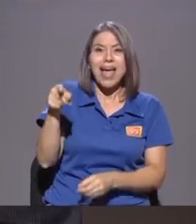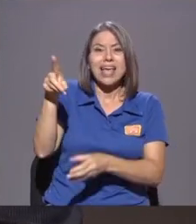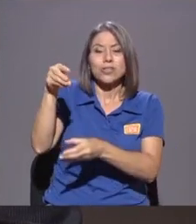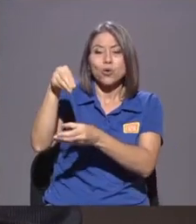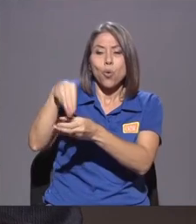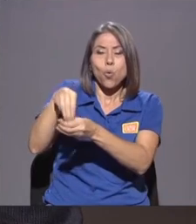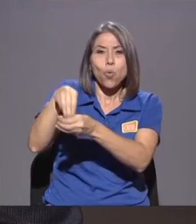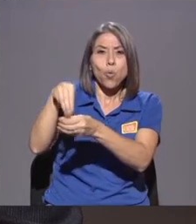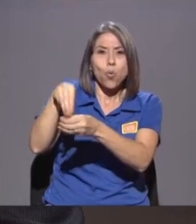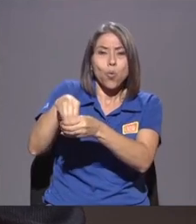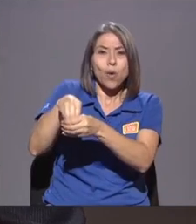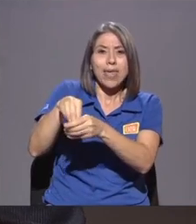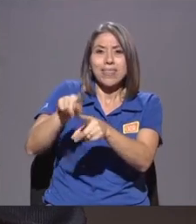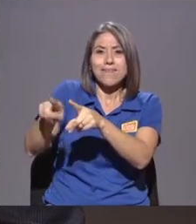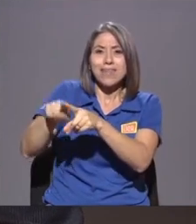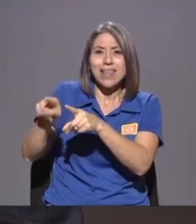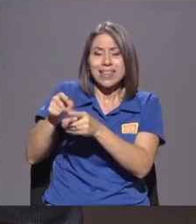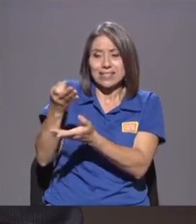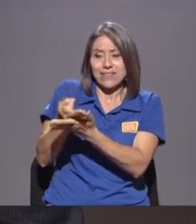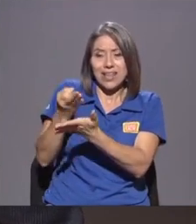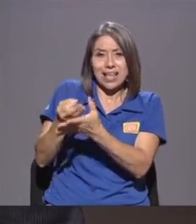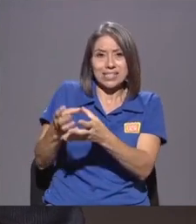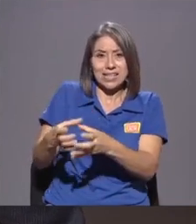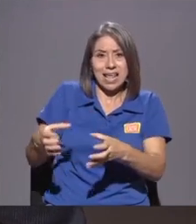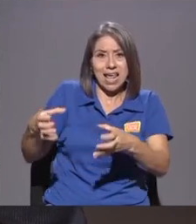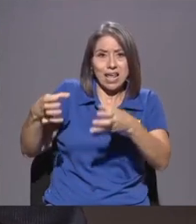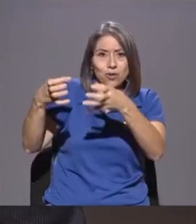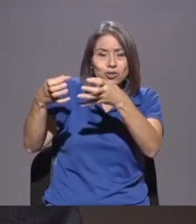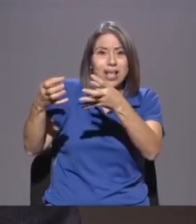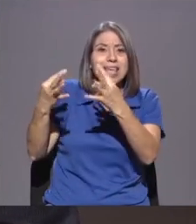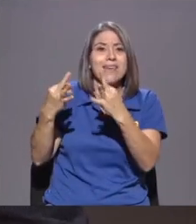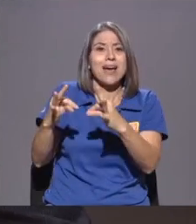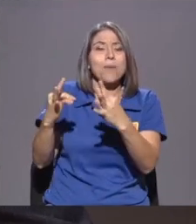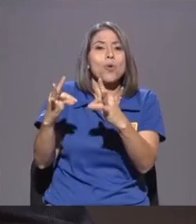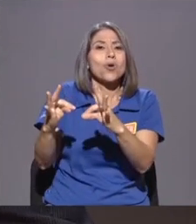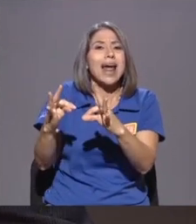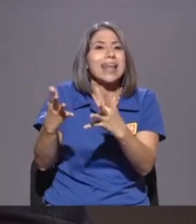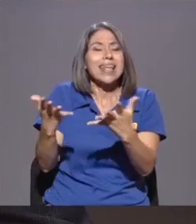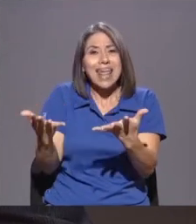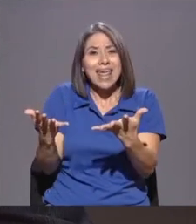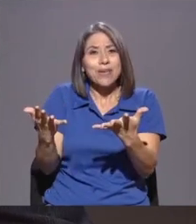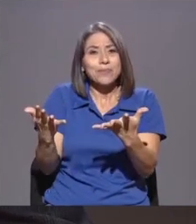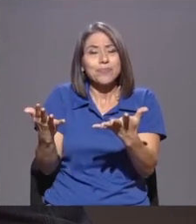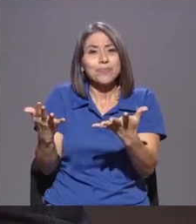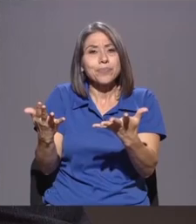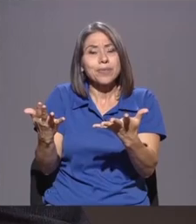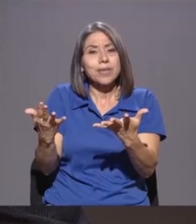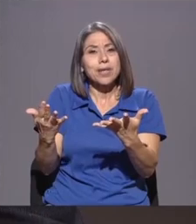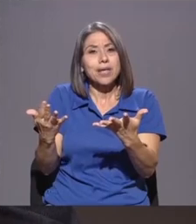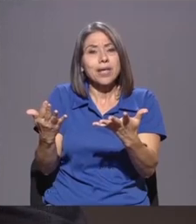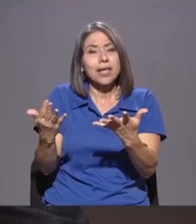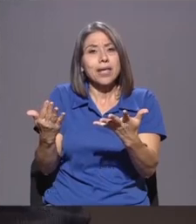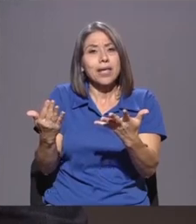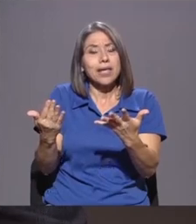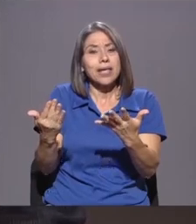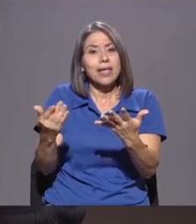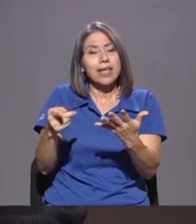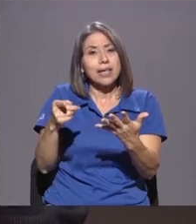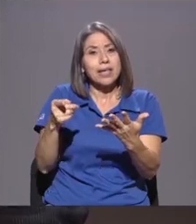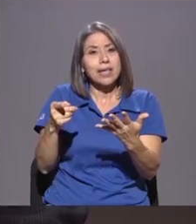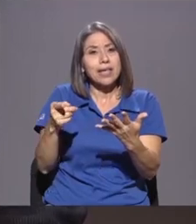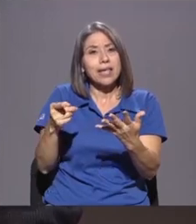De activos Financieros Que van a procurar Bajar la volatilidad De De ese